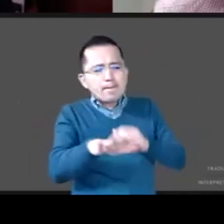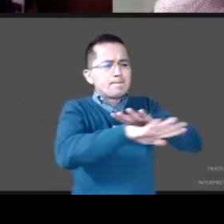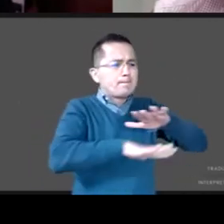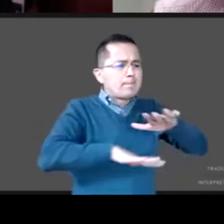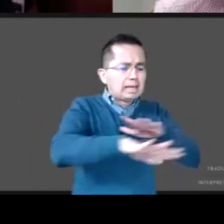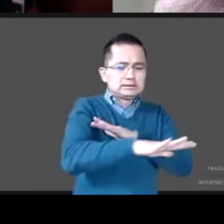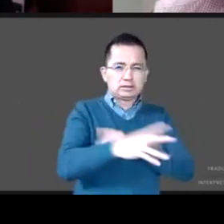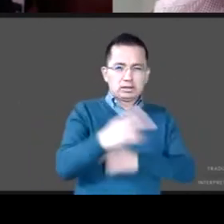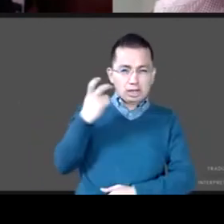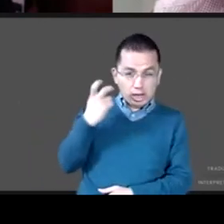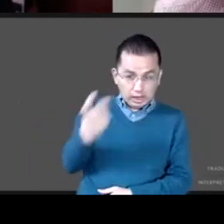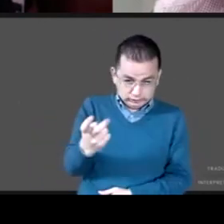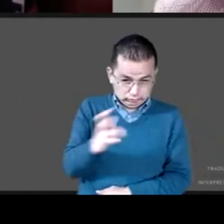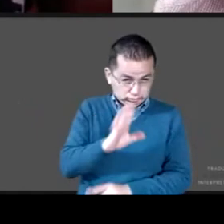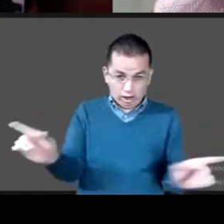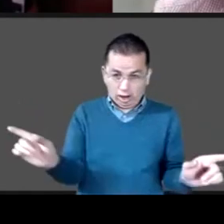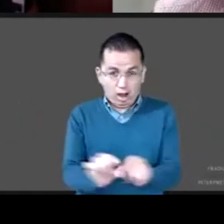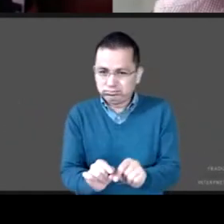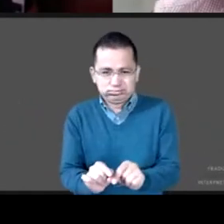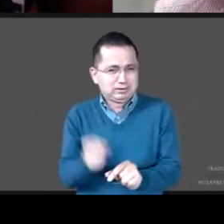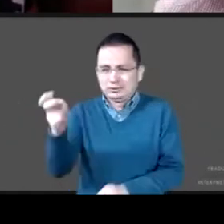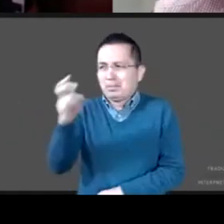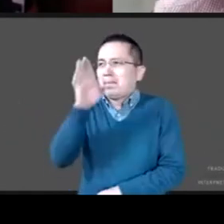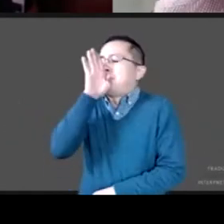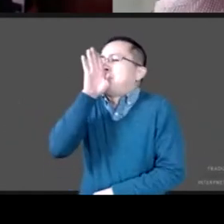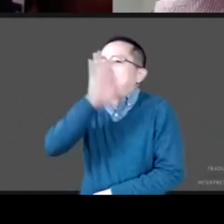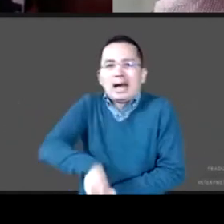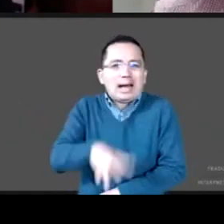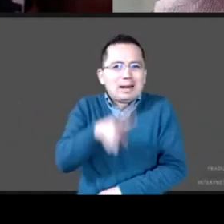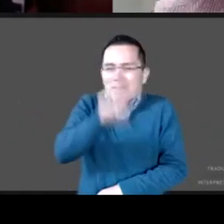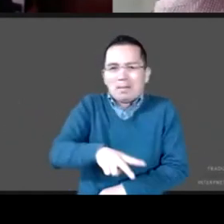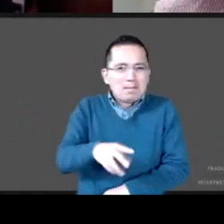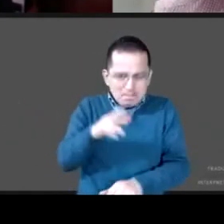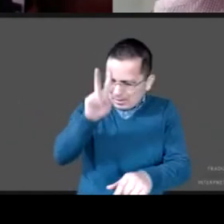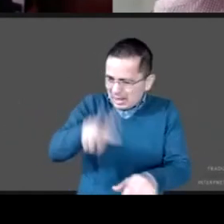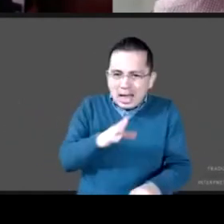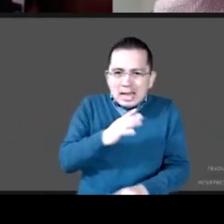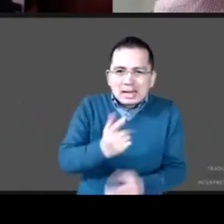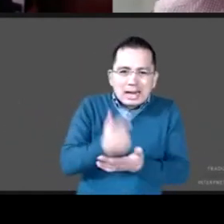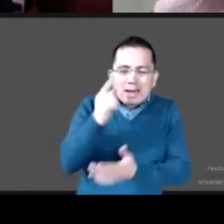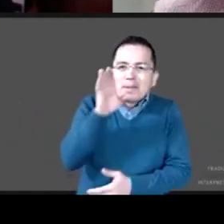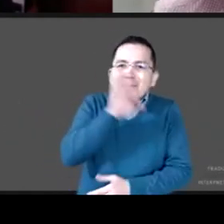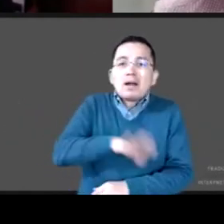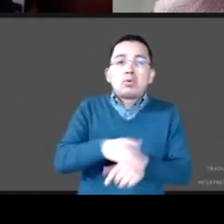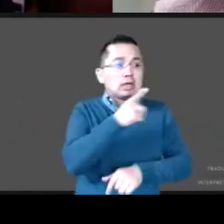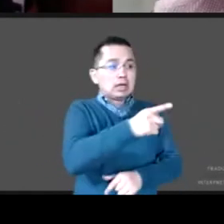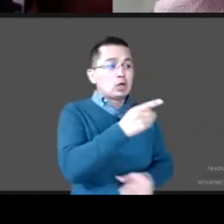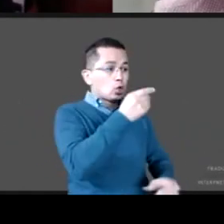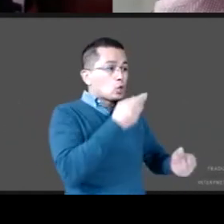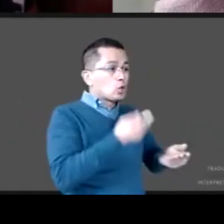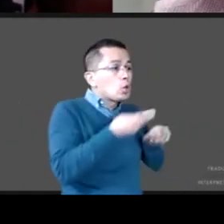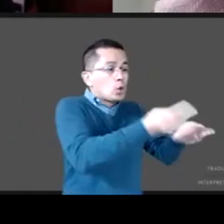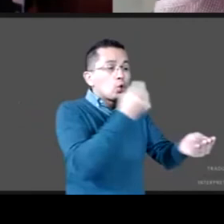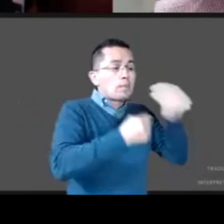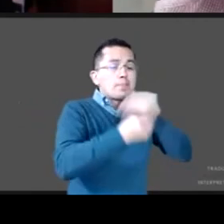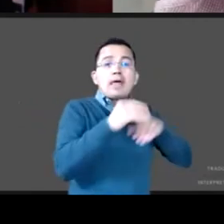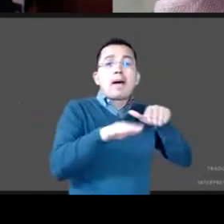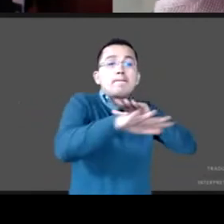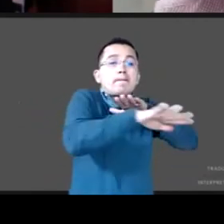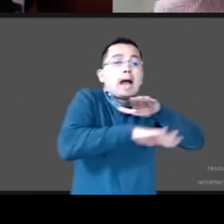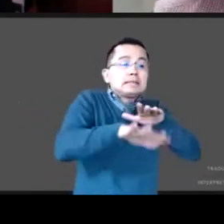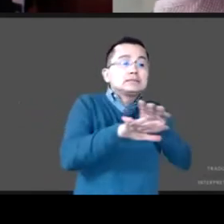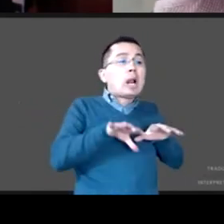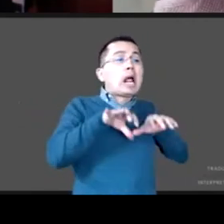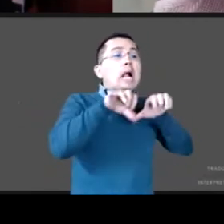realmente perverso porque una canasta básica alimentaria es lo mínimo de lo mínimo o sea no permite